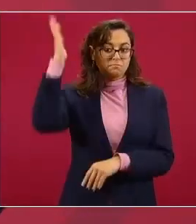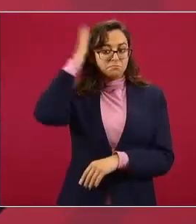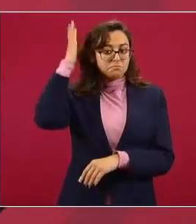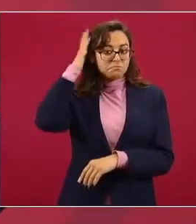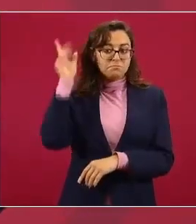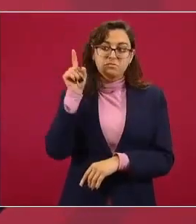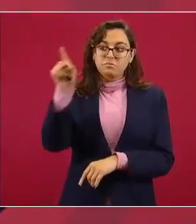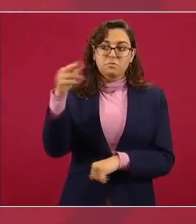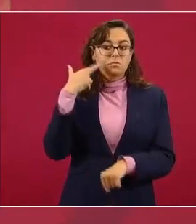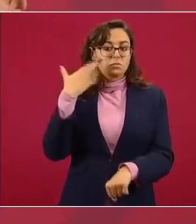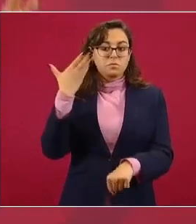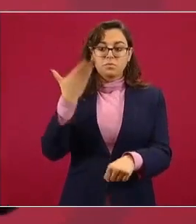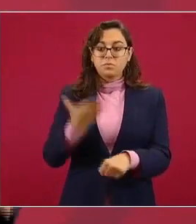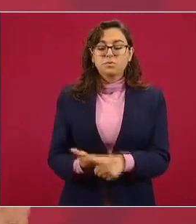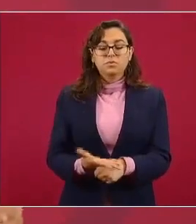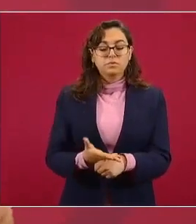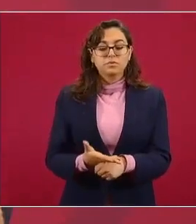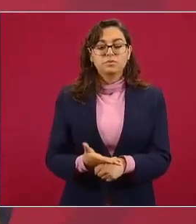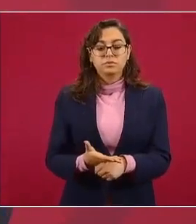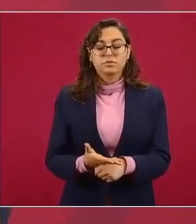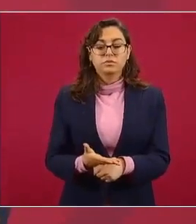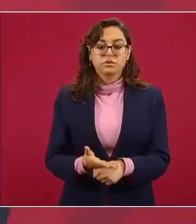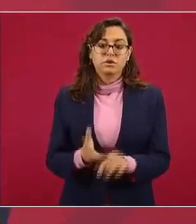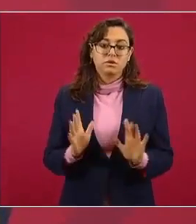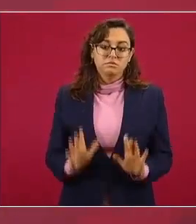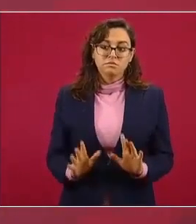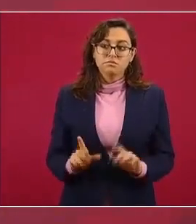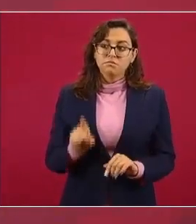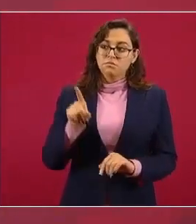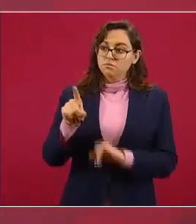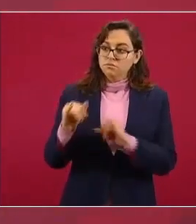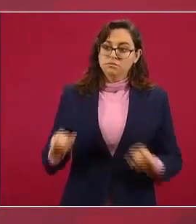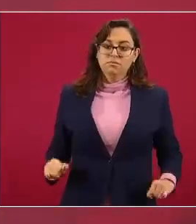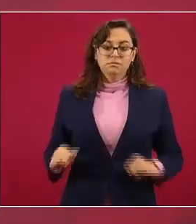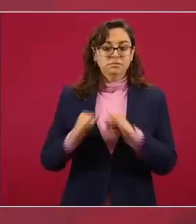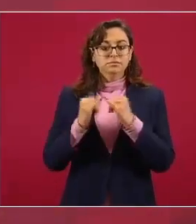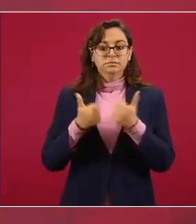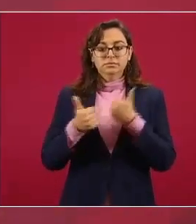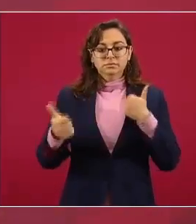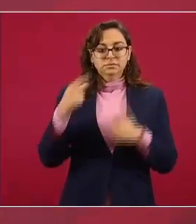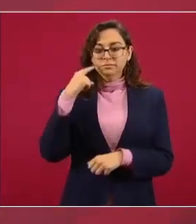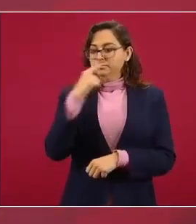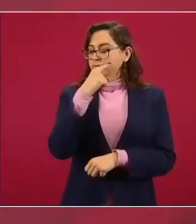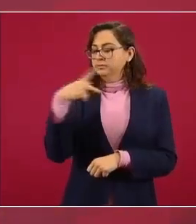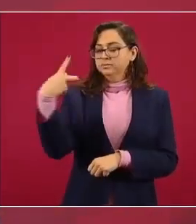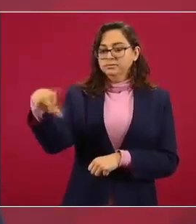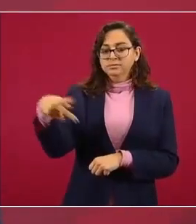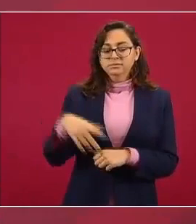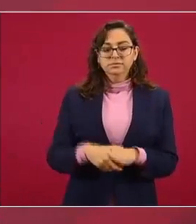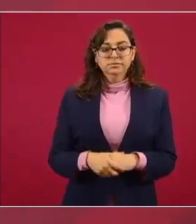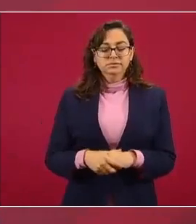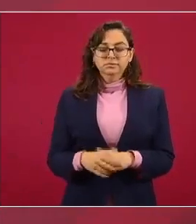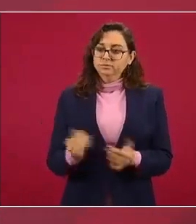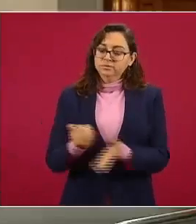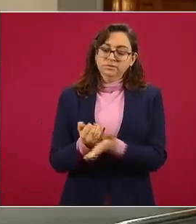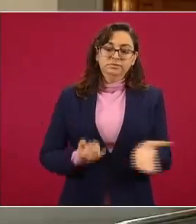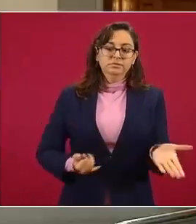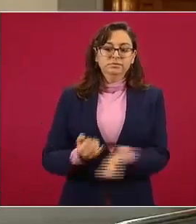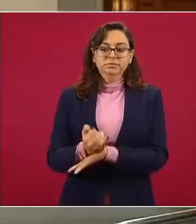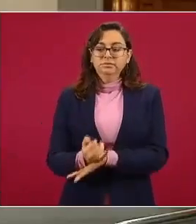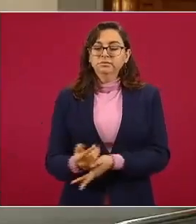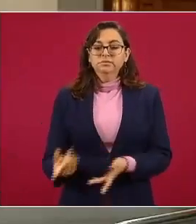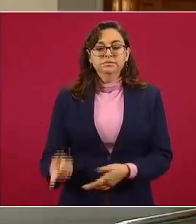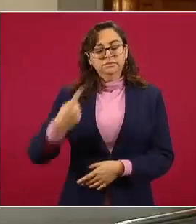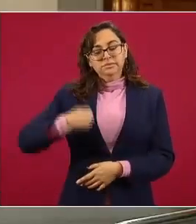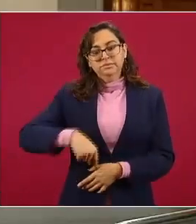es esta institución autónoma la que va a decidir no vamos nosotros a estar hablando